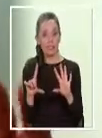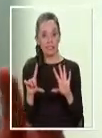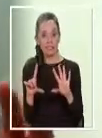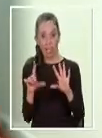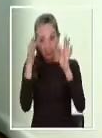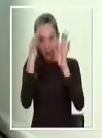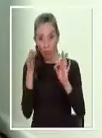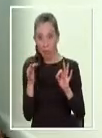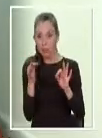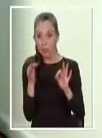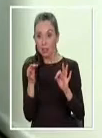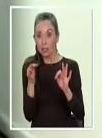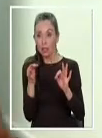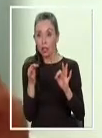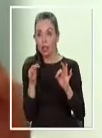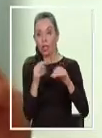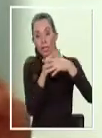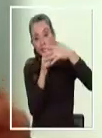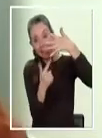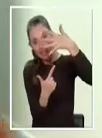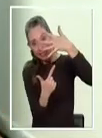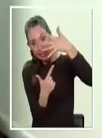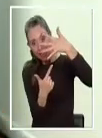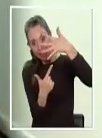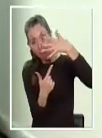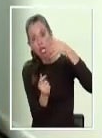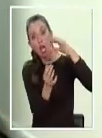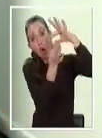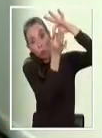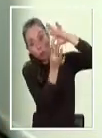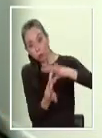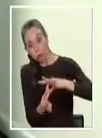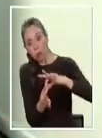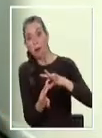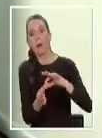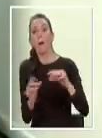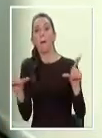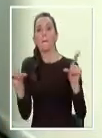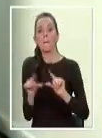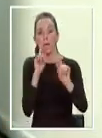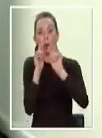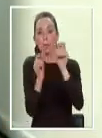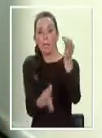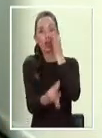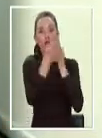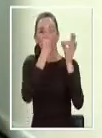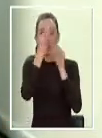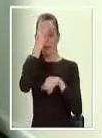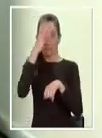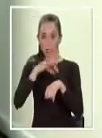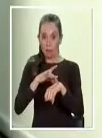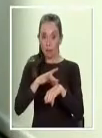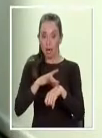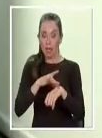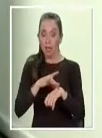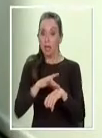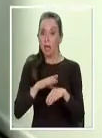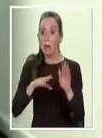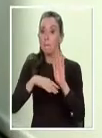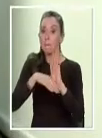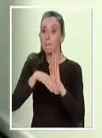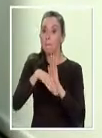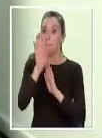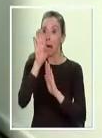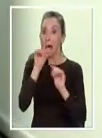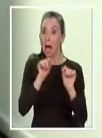medidas a aplicar en conjunto, se logra como el máximo de reducción del riesgo. Sobre eso ya